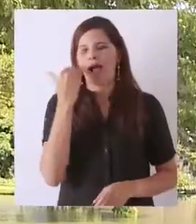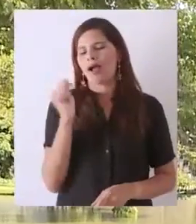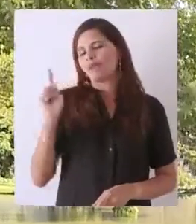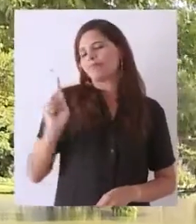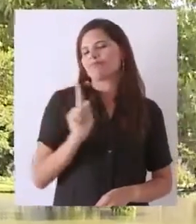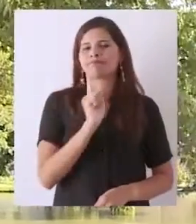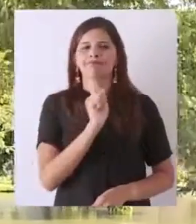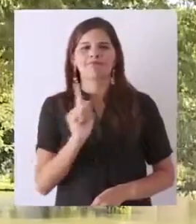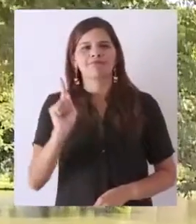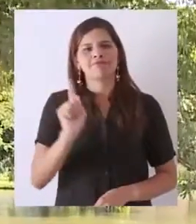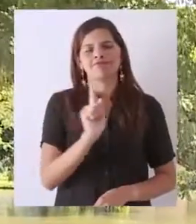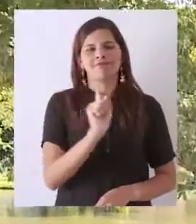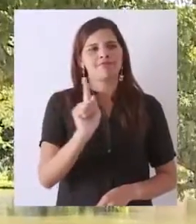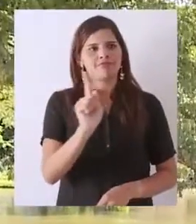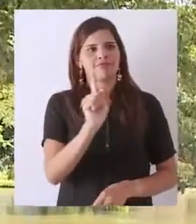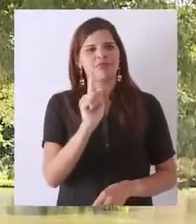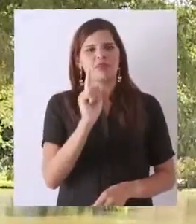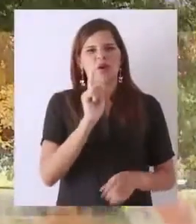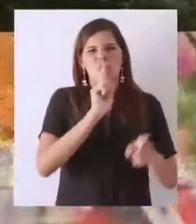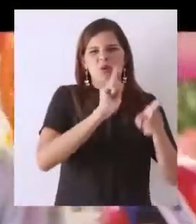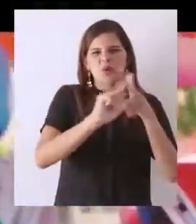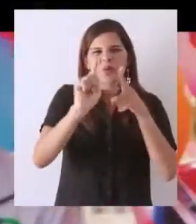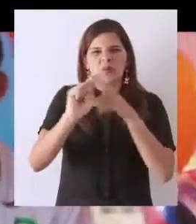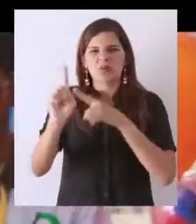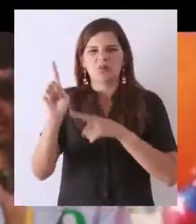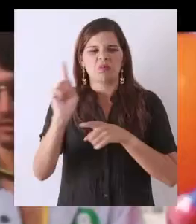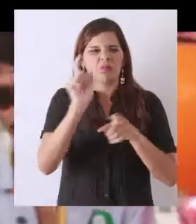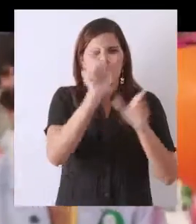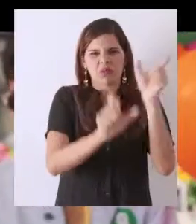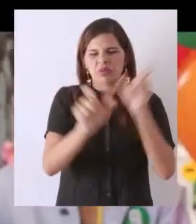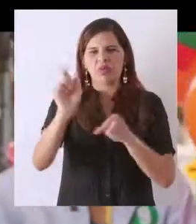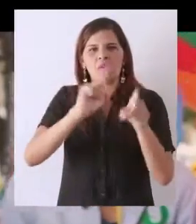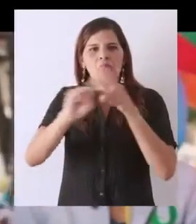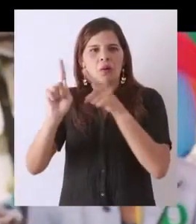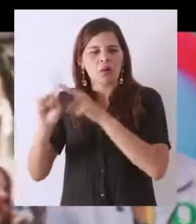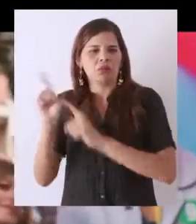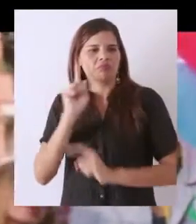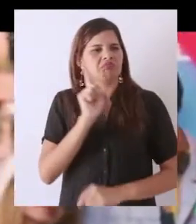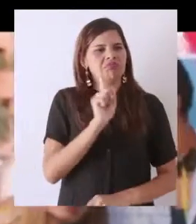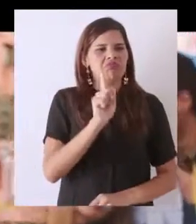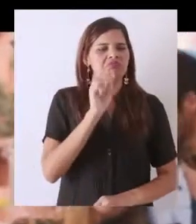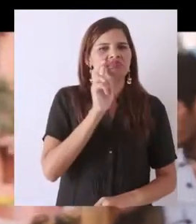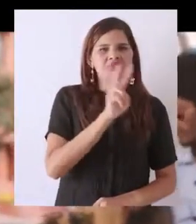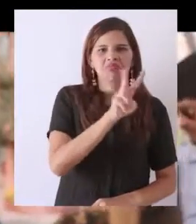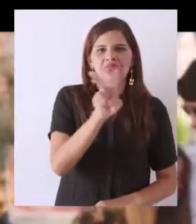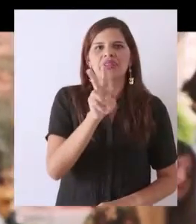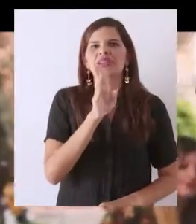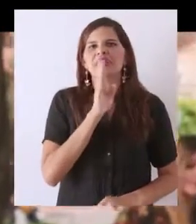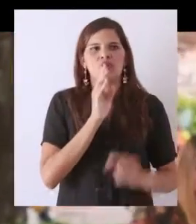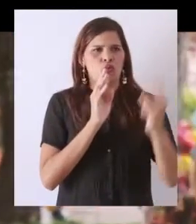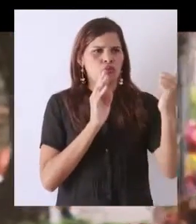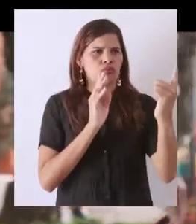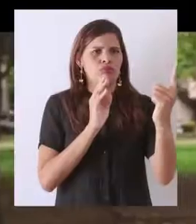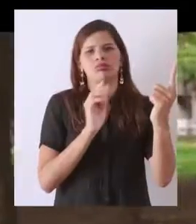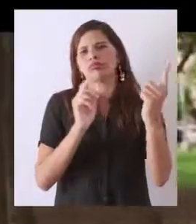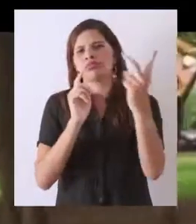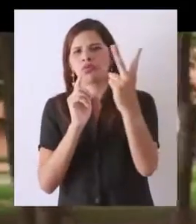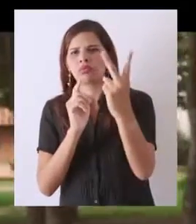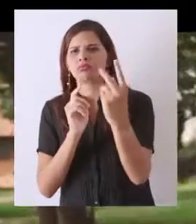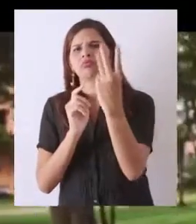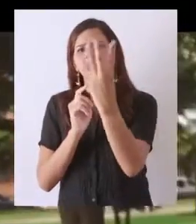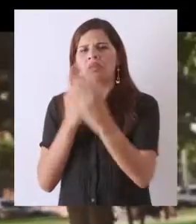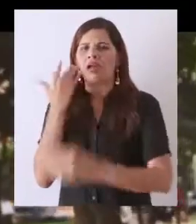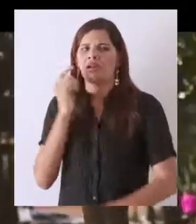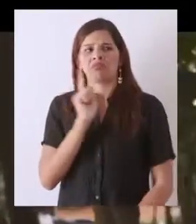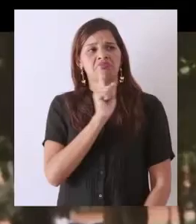una historia en donde una chica va caminando por una calle y se encuentra con diferentes personas, cada una de estas personas está representada